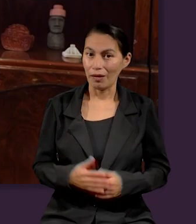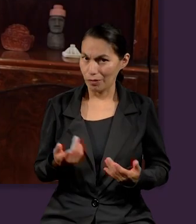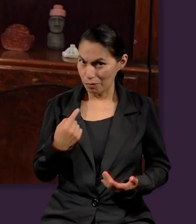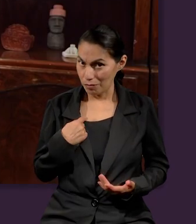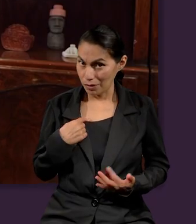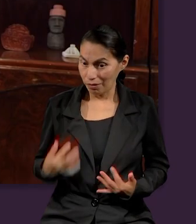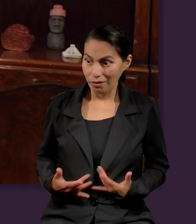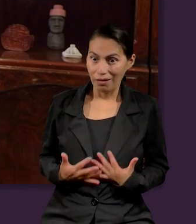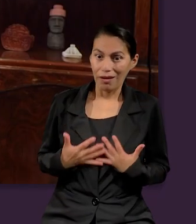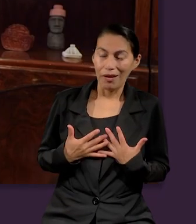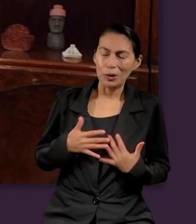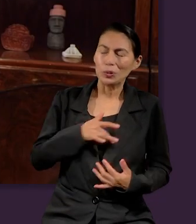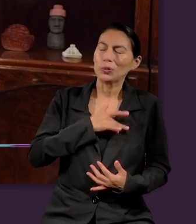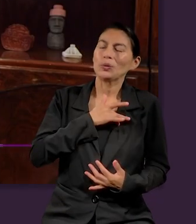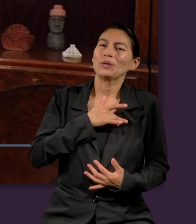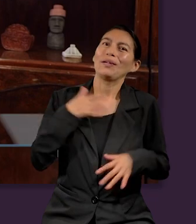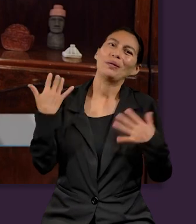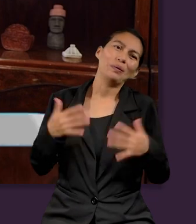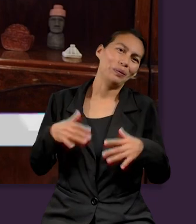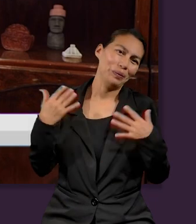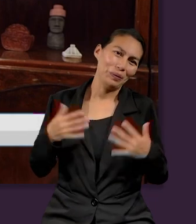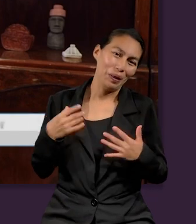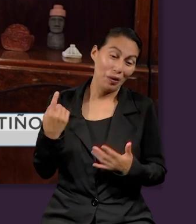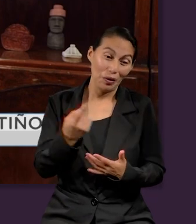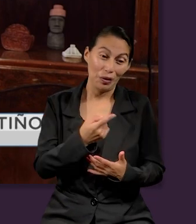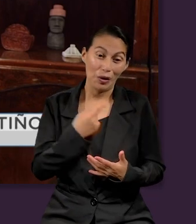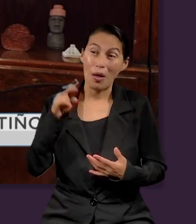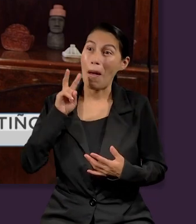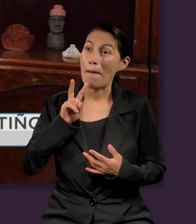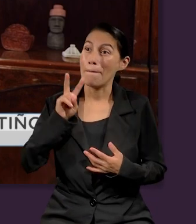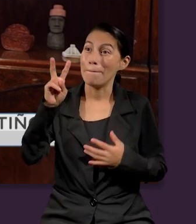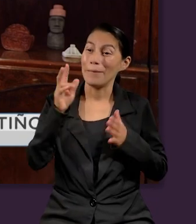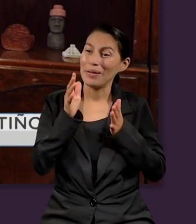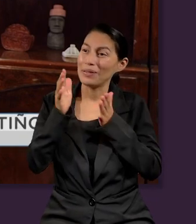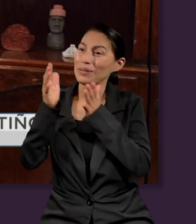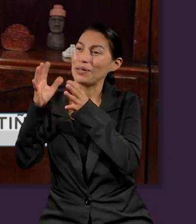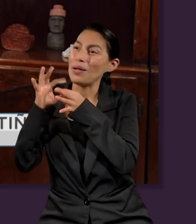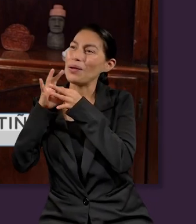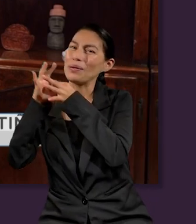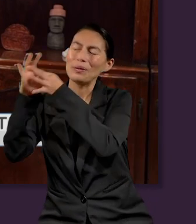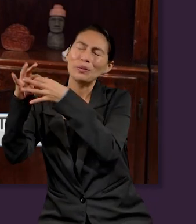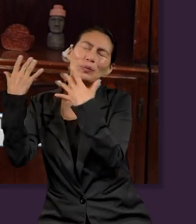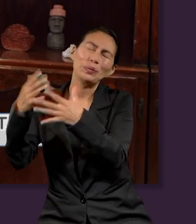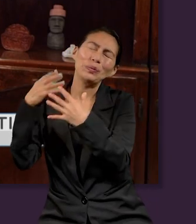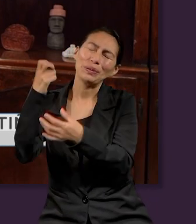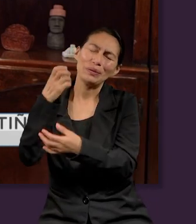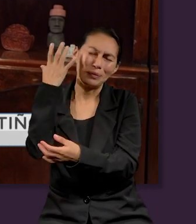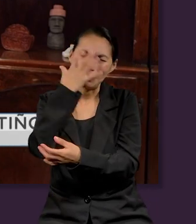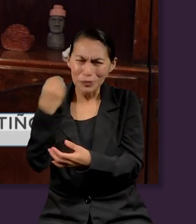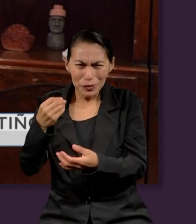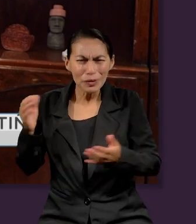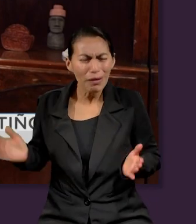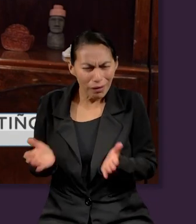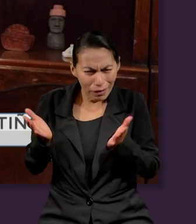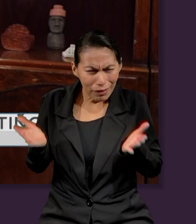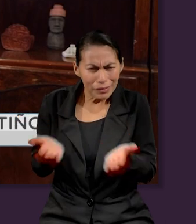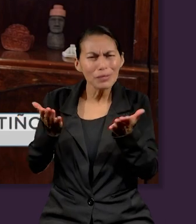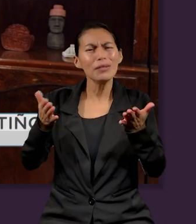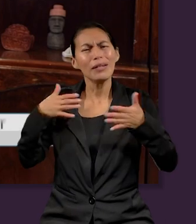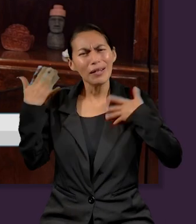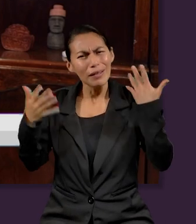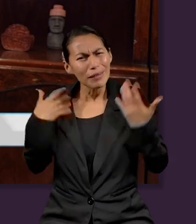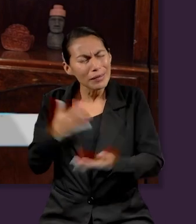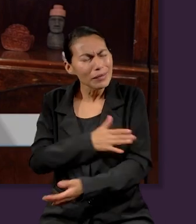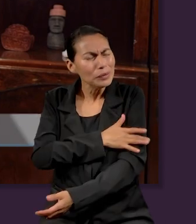Que si me infunde aliento, vaya, estar de lado de los victoriosos siempre es sinónimo de ese tipo de ánimo